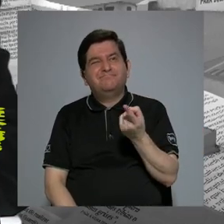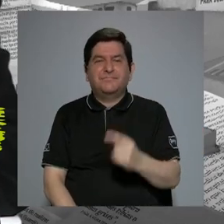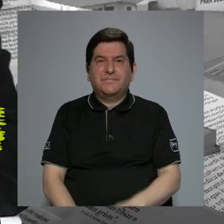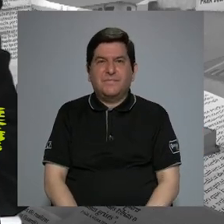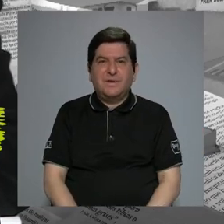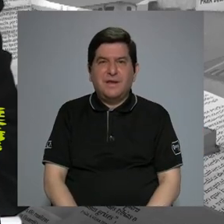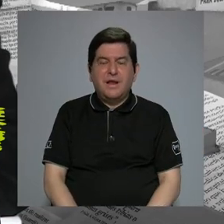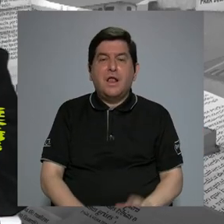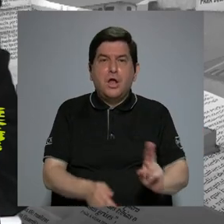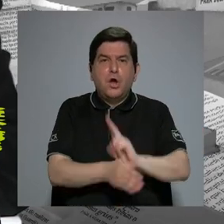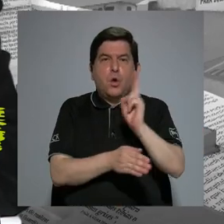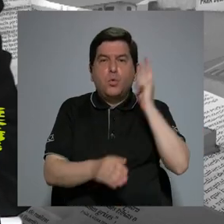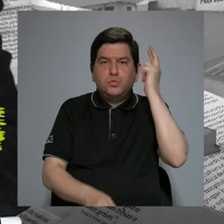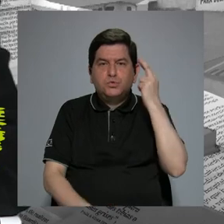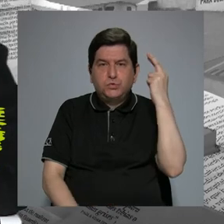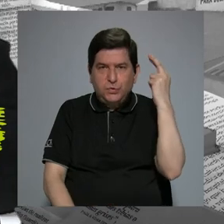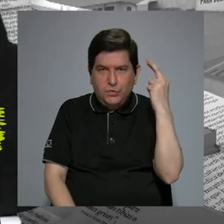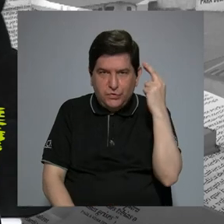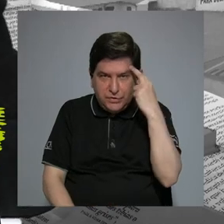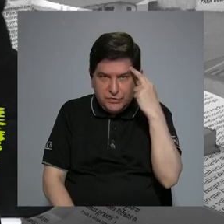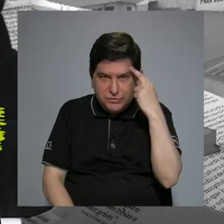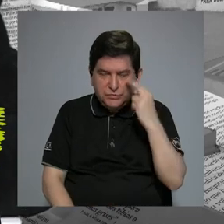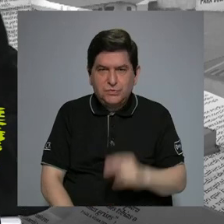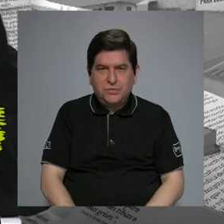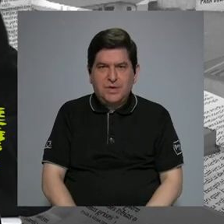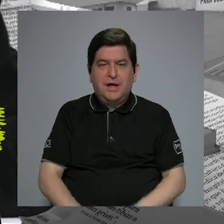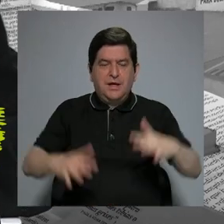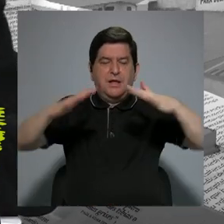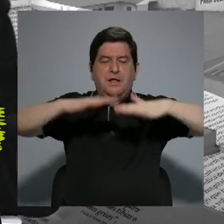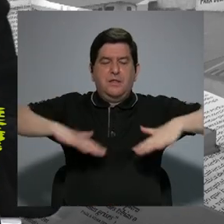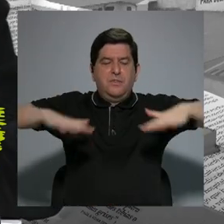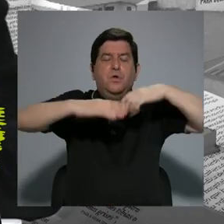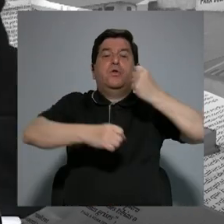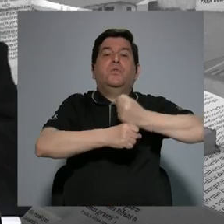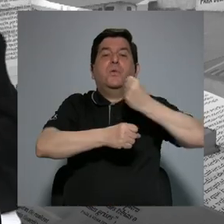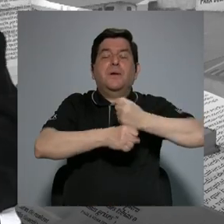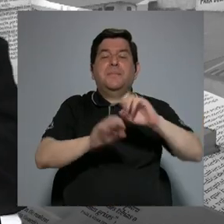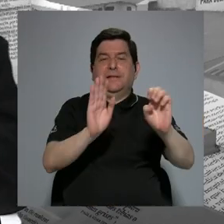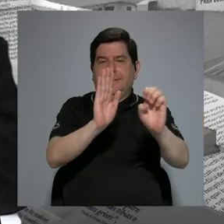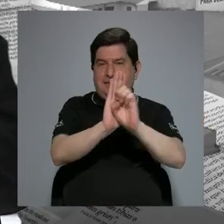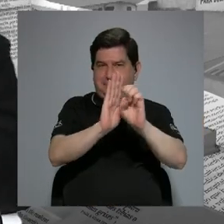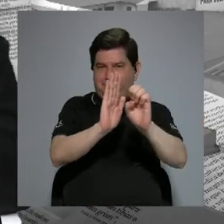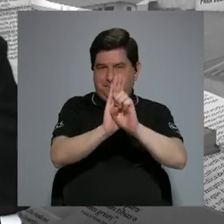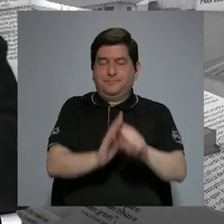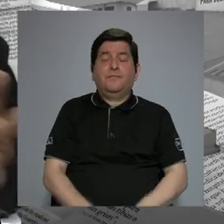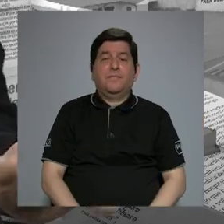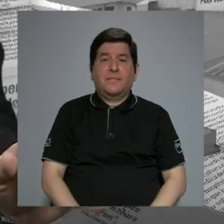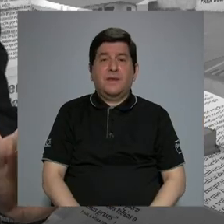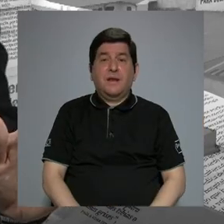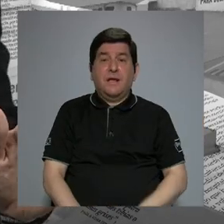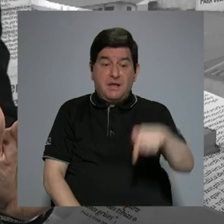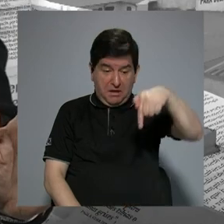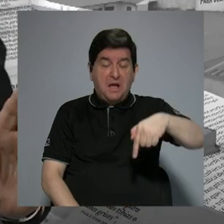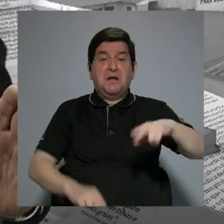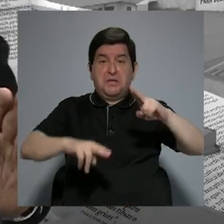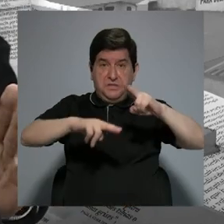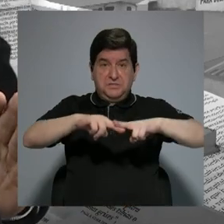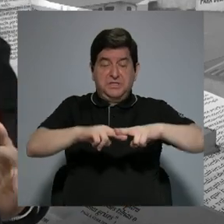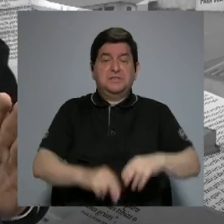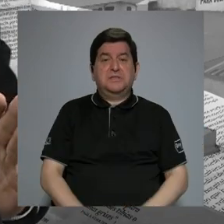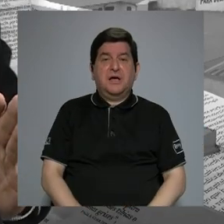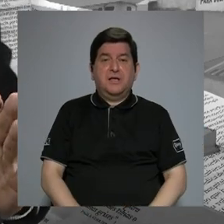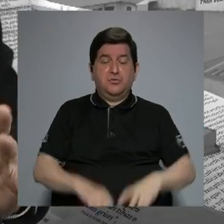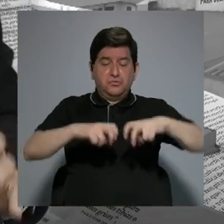un uso razonable de lo que es un ambiente de trabajo. Por ejemplo, hoy en día estamos aquí sentados en una